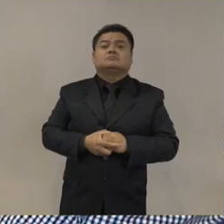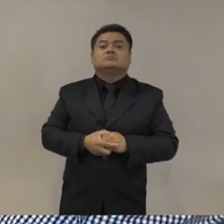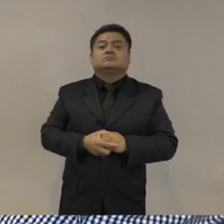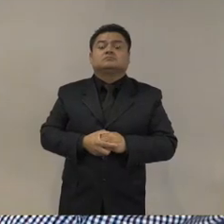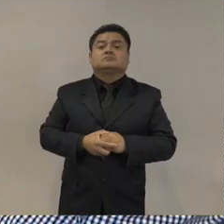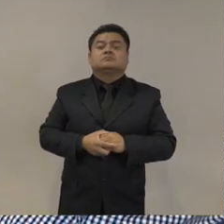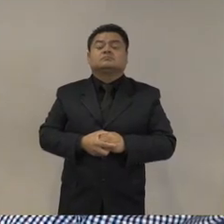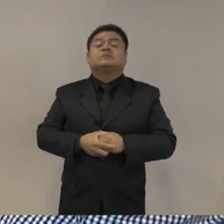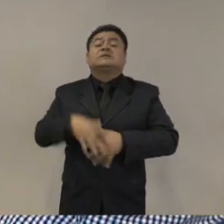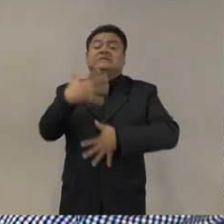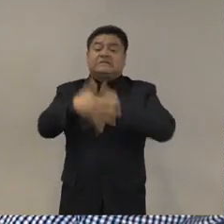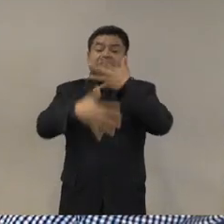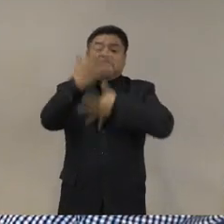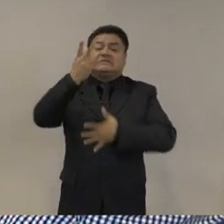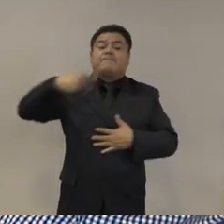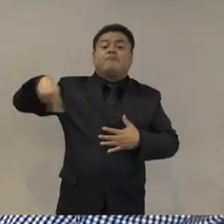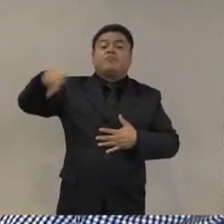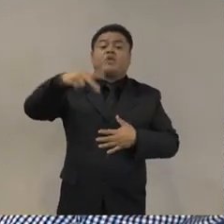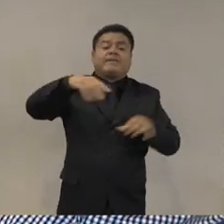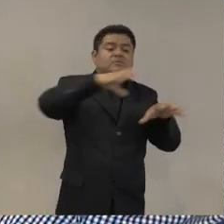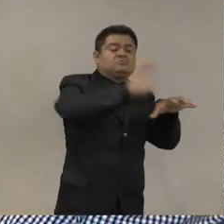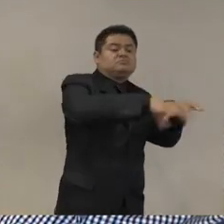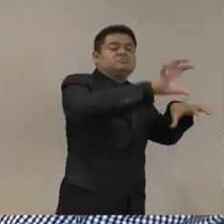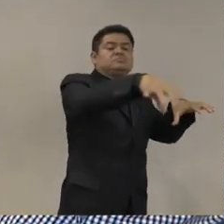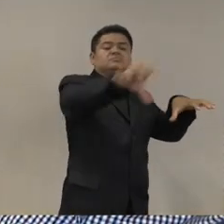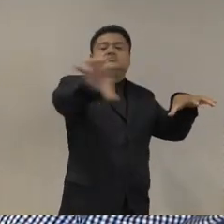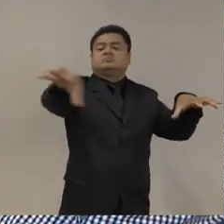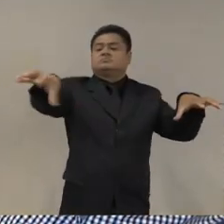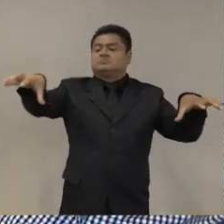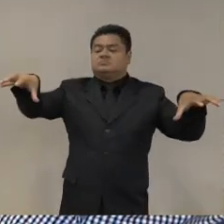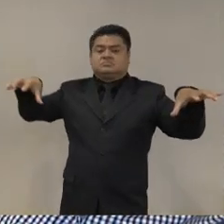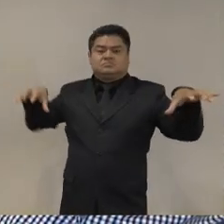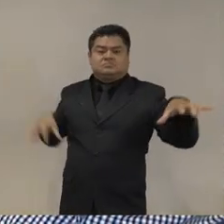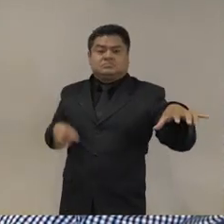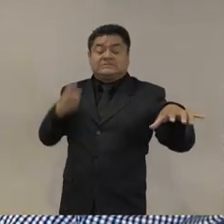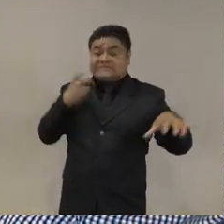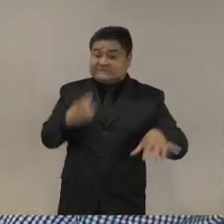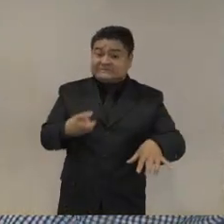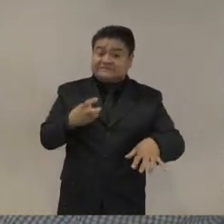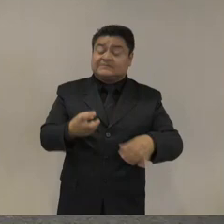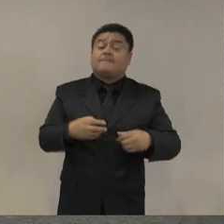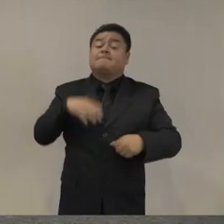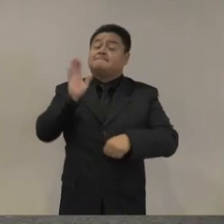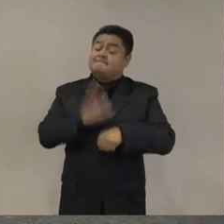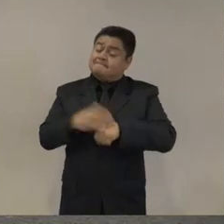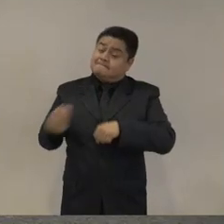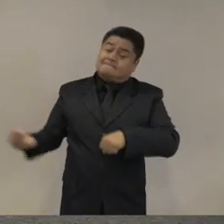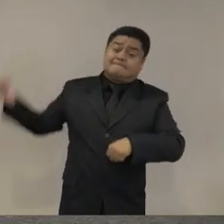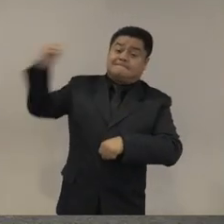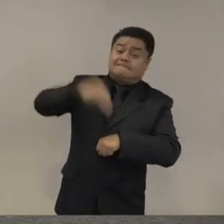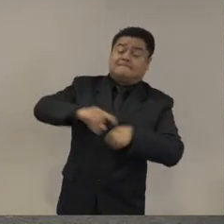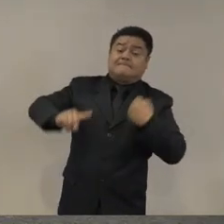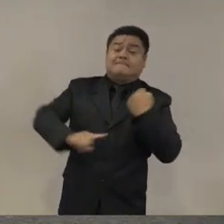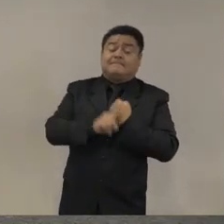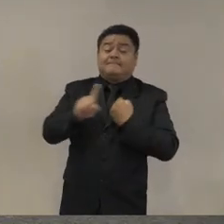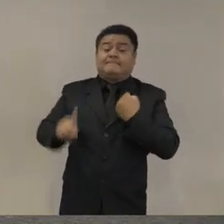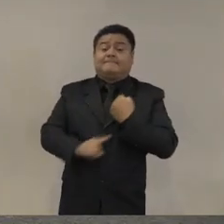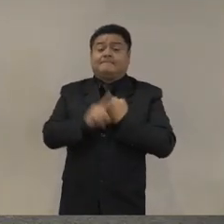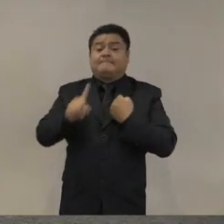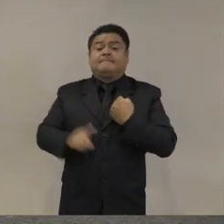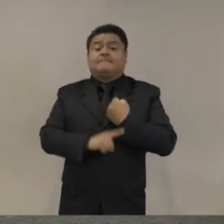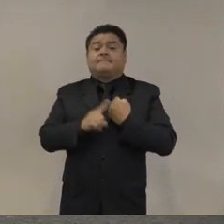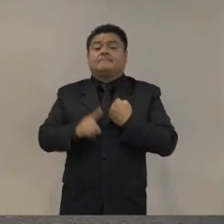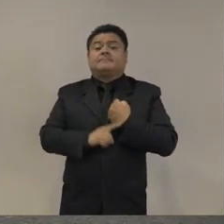núcleos poblacionales pero además de eso tiene el agravante pues de que tiene una disparidad obviamente